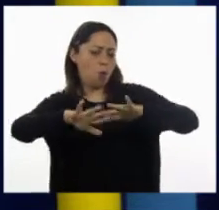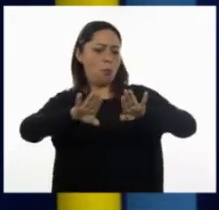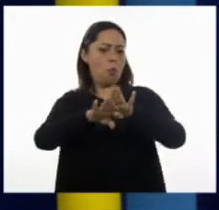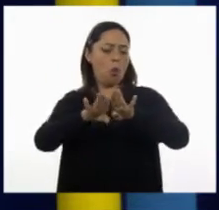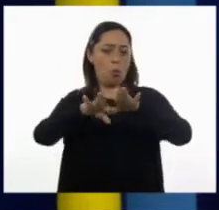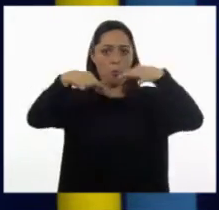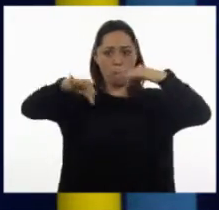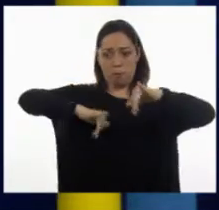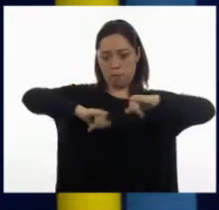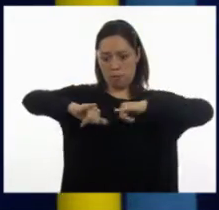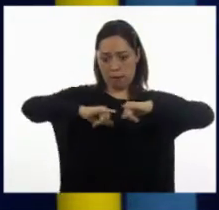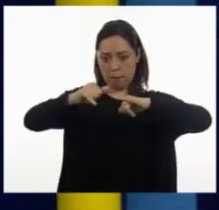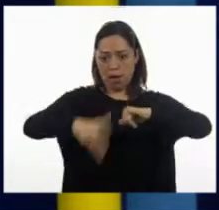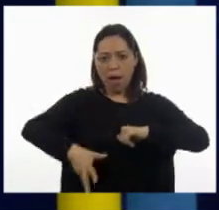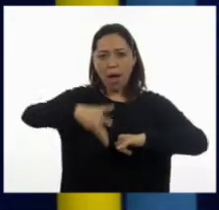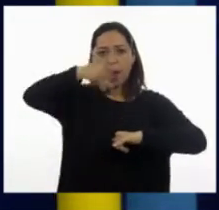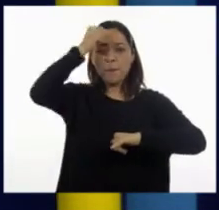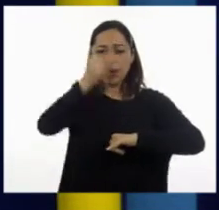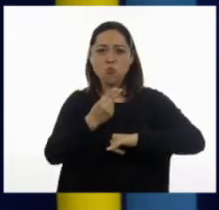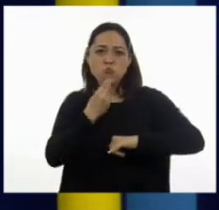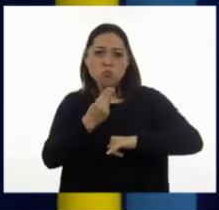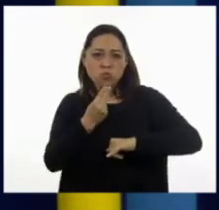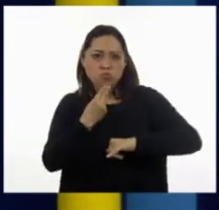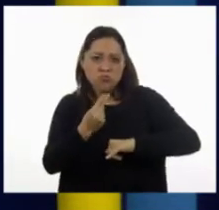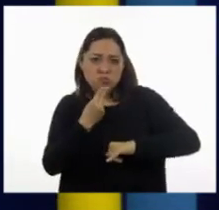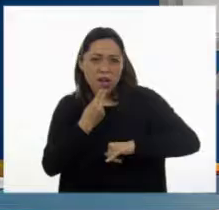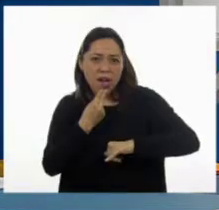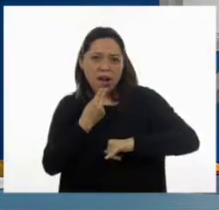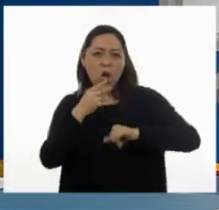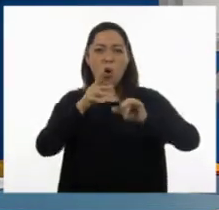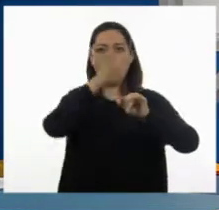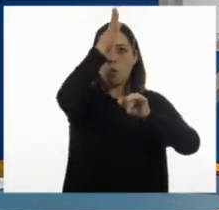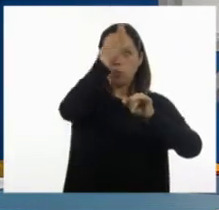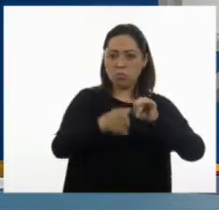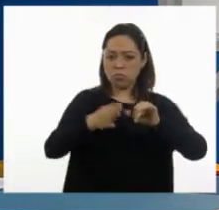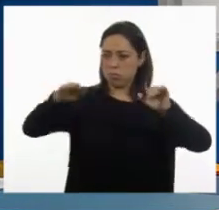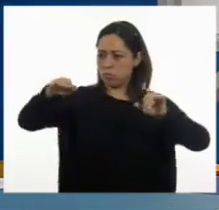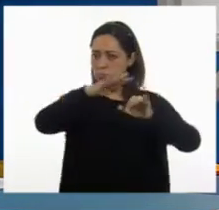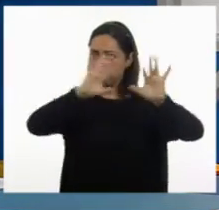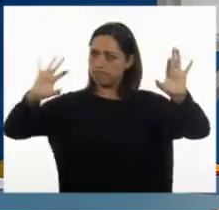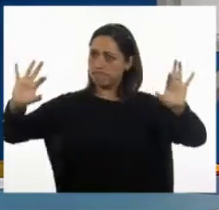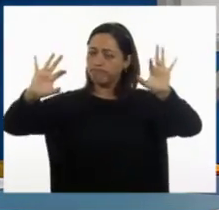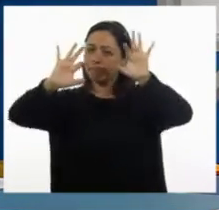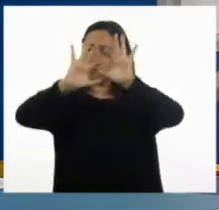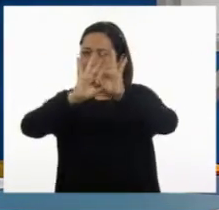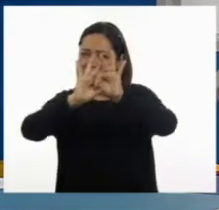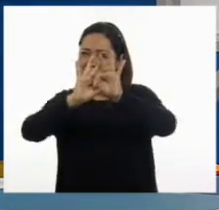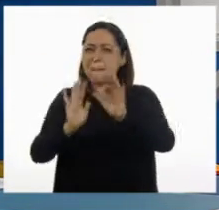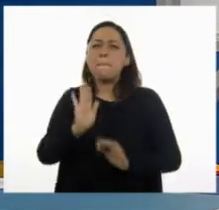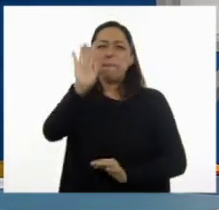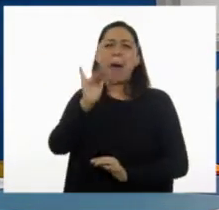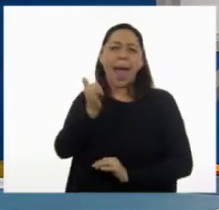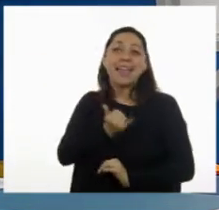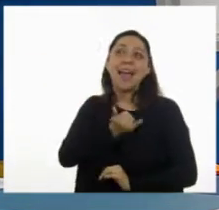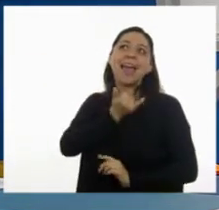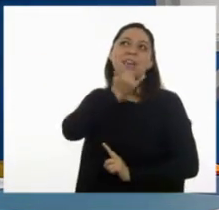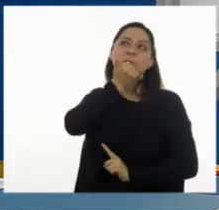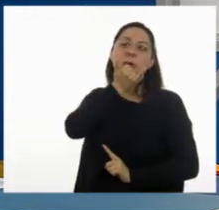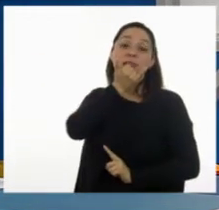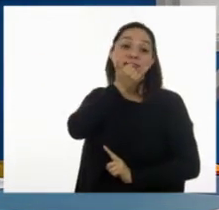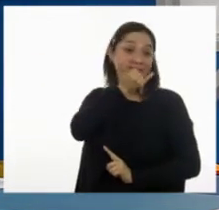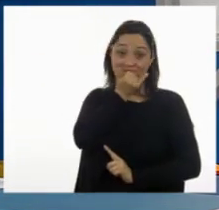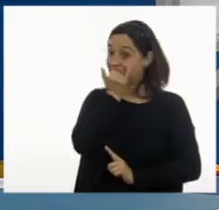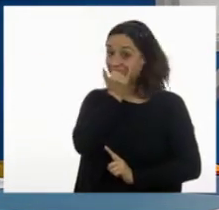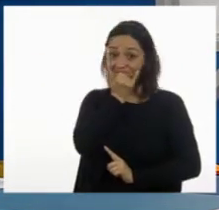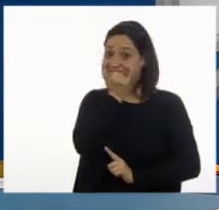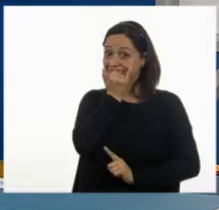mapas, las coordenadas geográficas y así. Tienes razón, ¿no? Podría parecer que me equivoqué de horario, pero no.